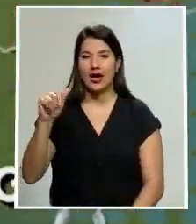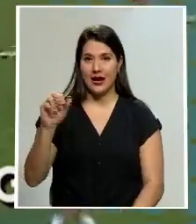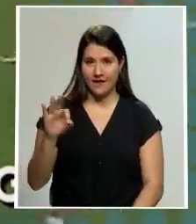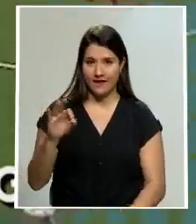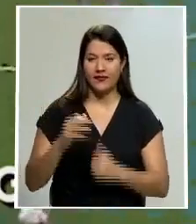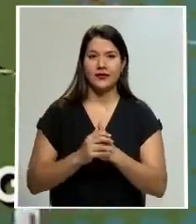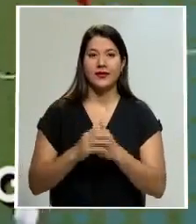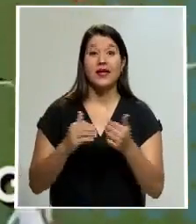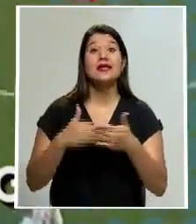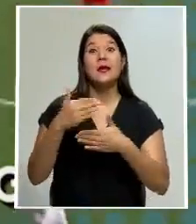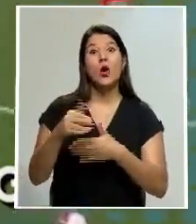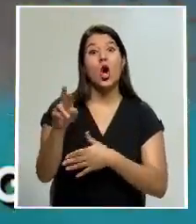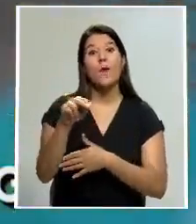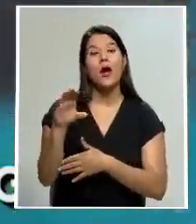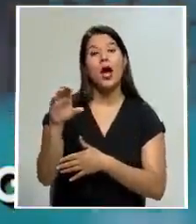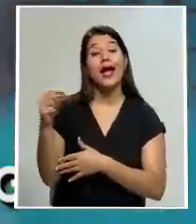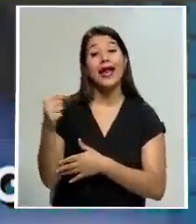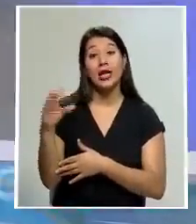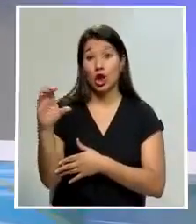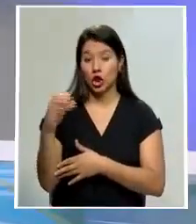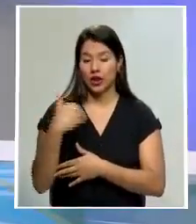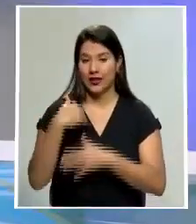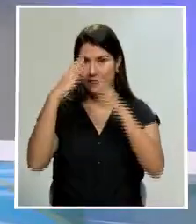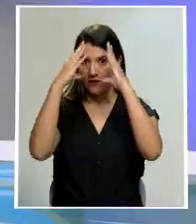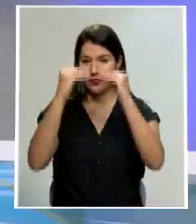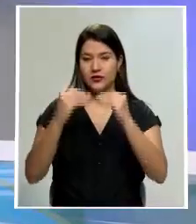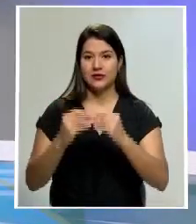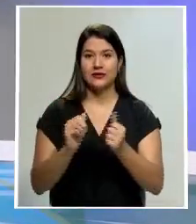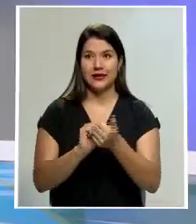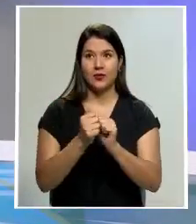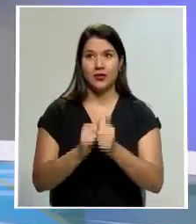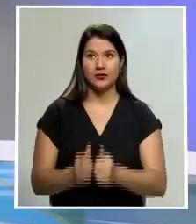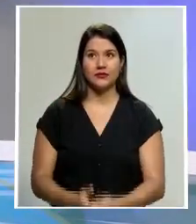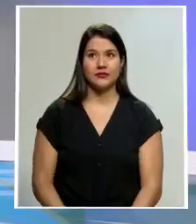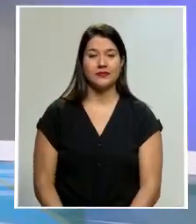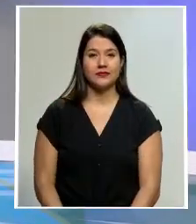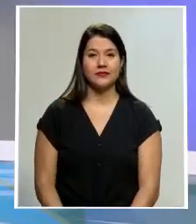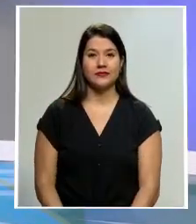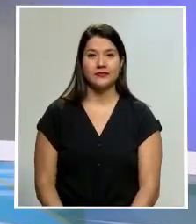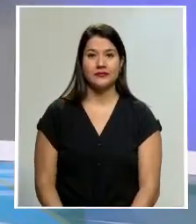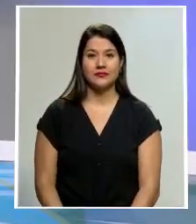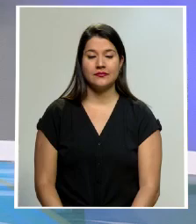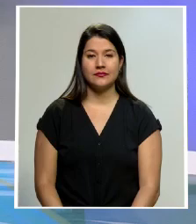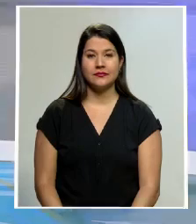Cuando regresemos, nuestro compañero Gerardo Cotto nos quedará en los deportes. Ya casi volvemos.